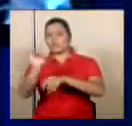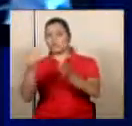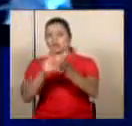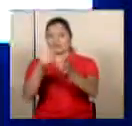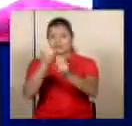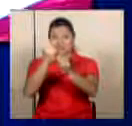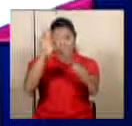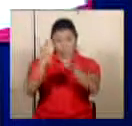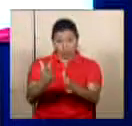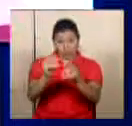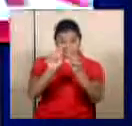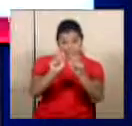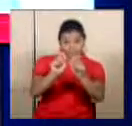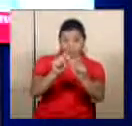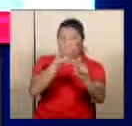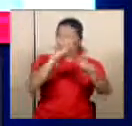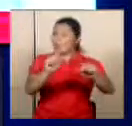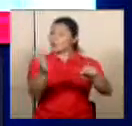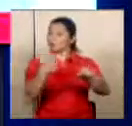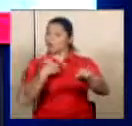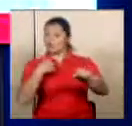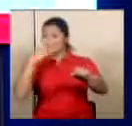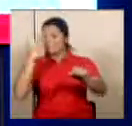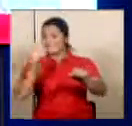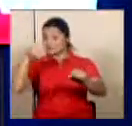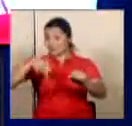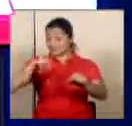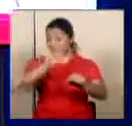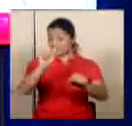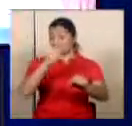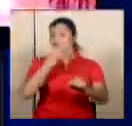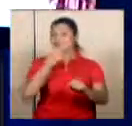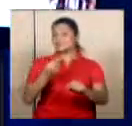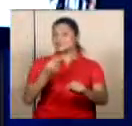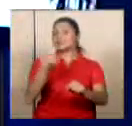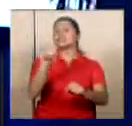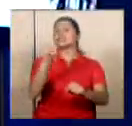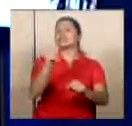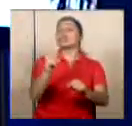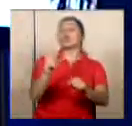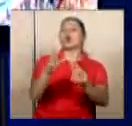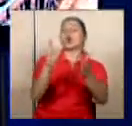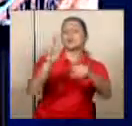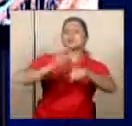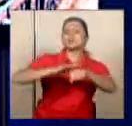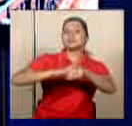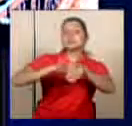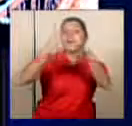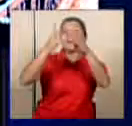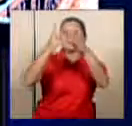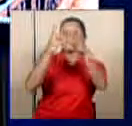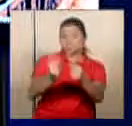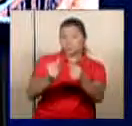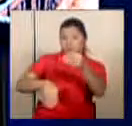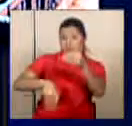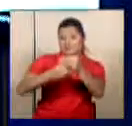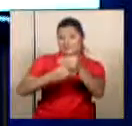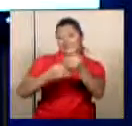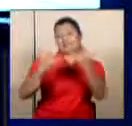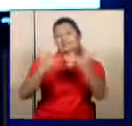podrían quedarse sin su pensión este mes de diciembre. Esto si no se aprueba el presupuesto extraordinario que se encuentra también